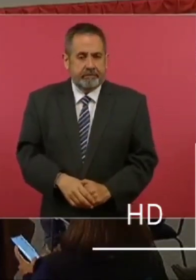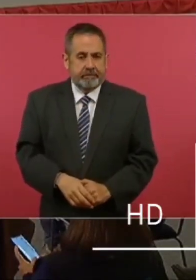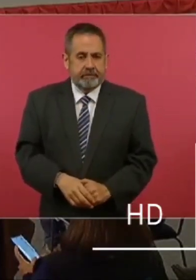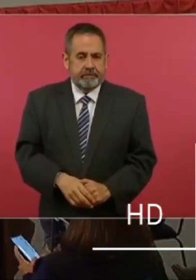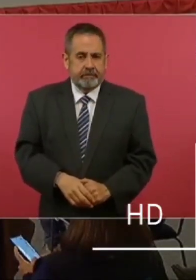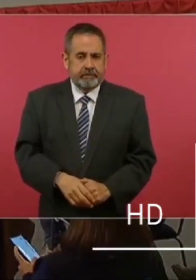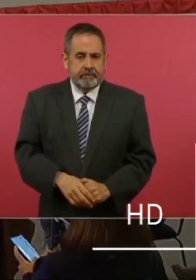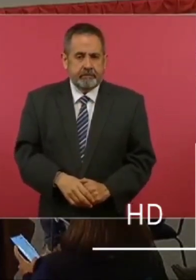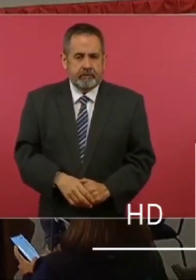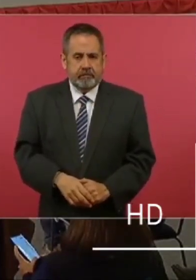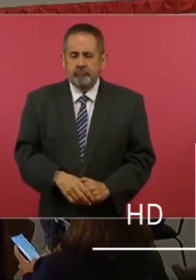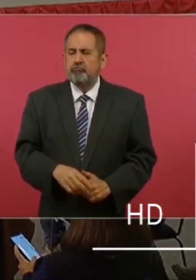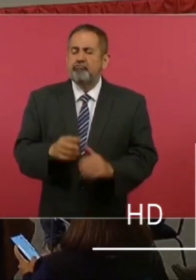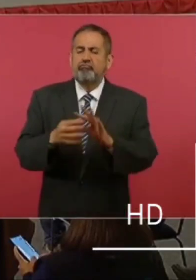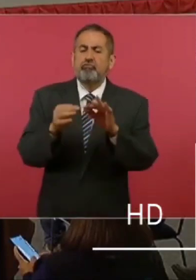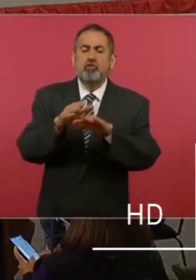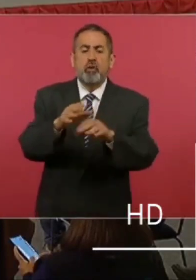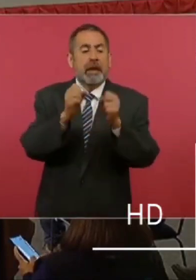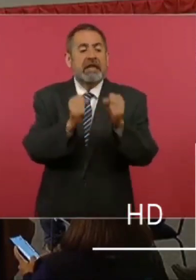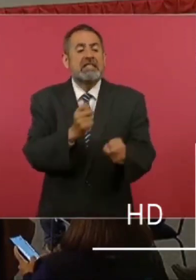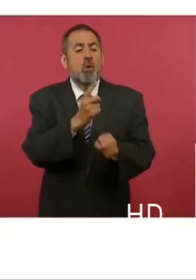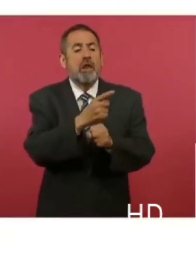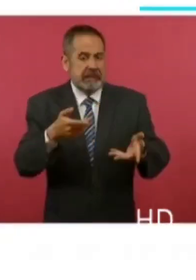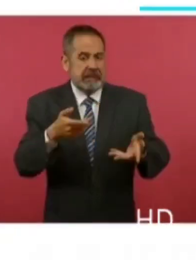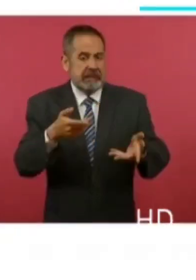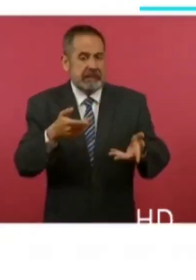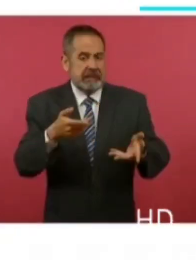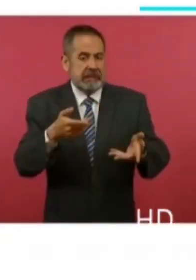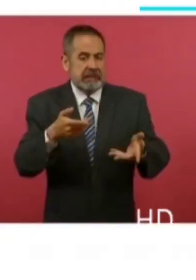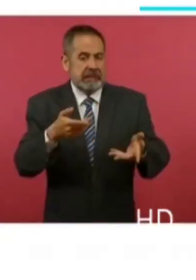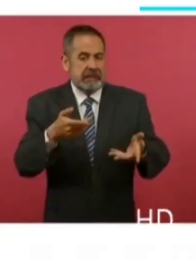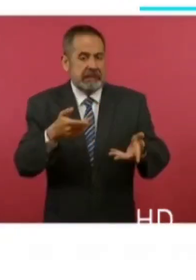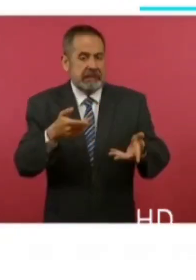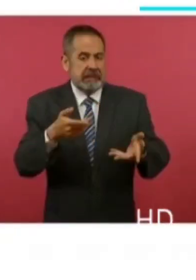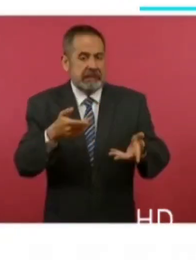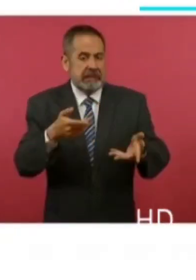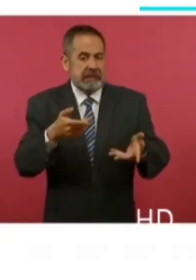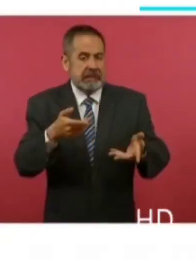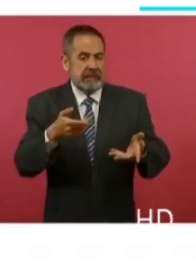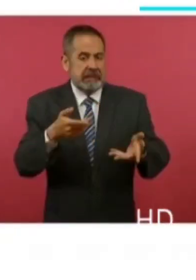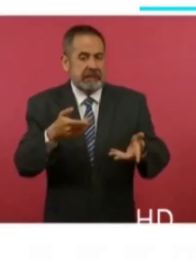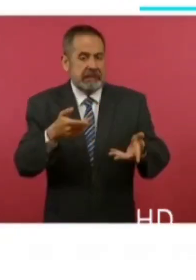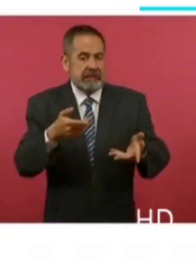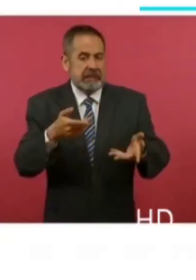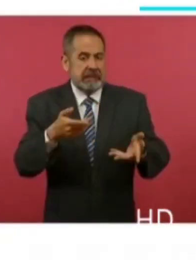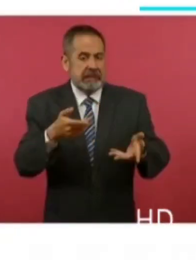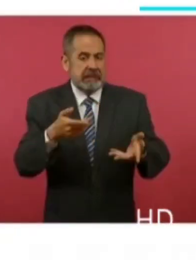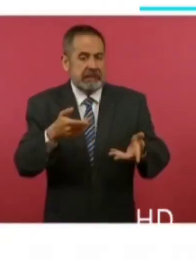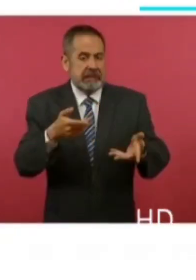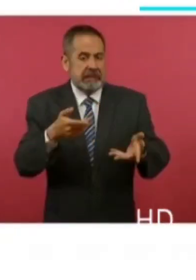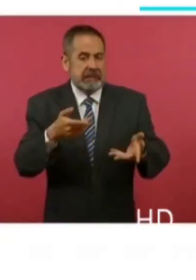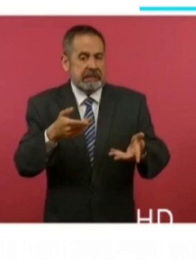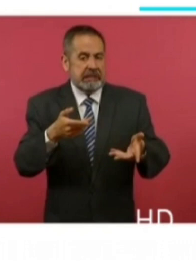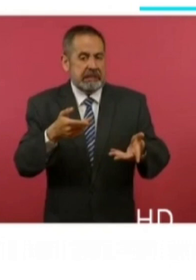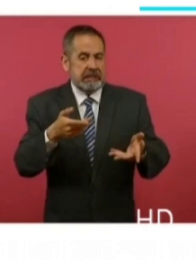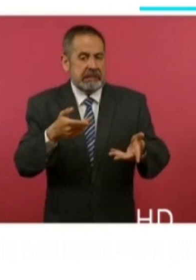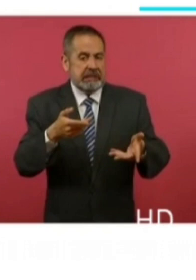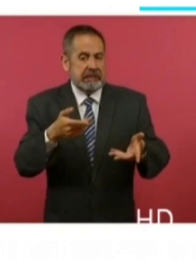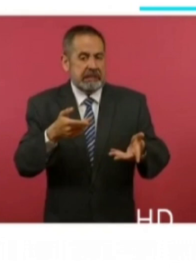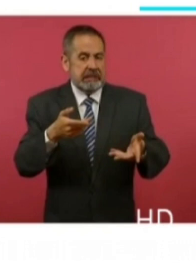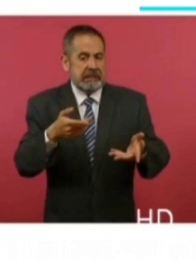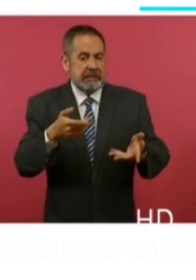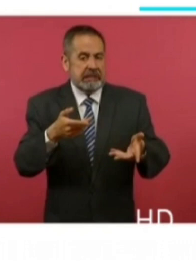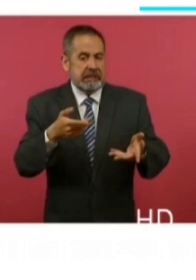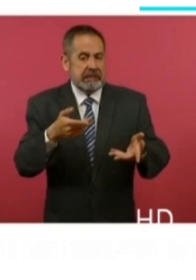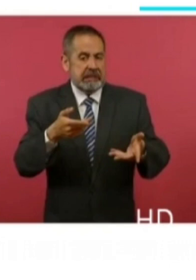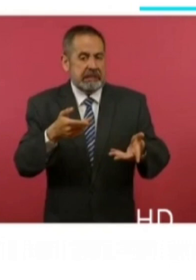Israel Aldave, yo estaba hablando de la seguridad de Xochitl Galvez. ¿Por qué? Porque como está siendo víctima de una ofensiva,